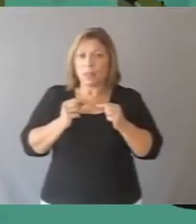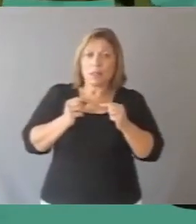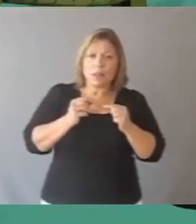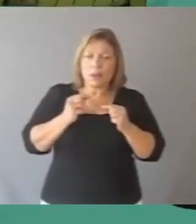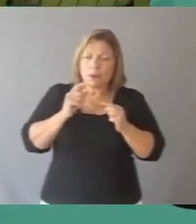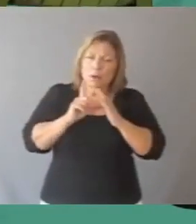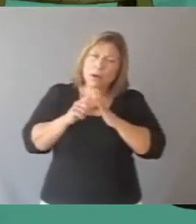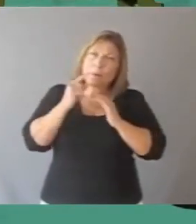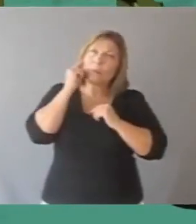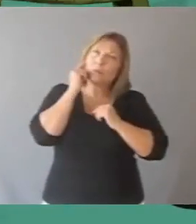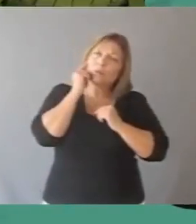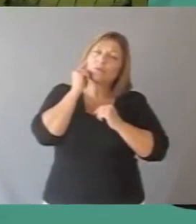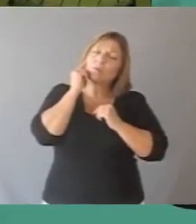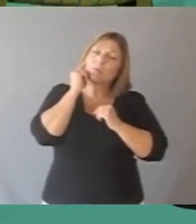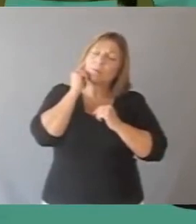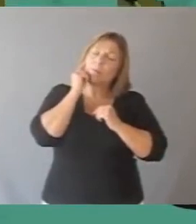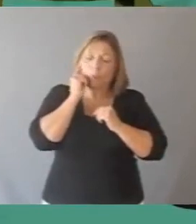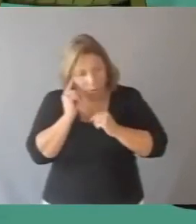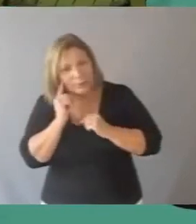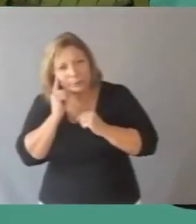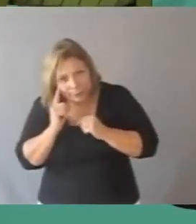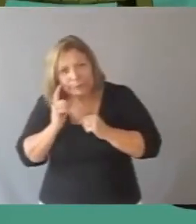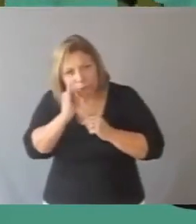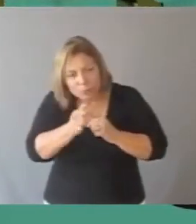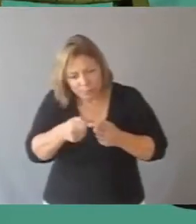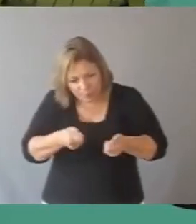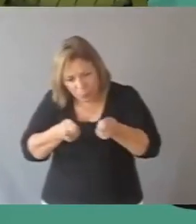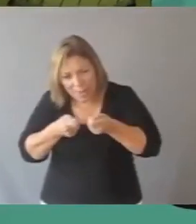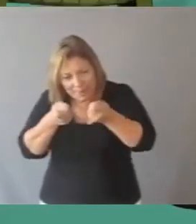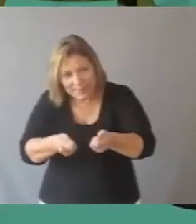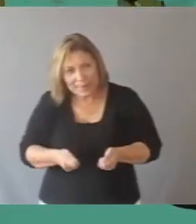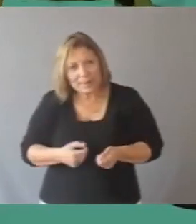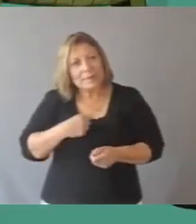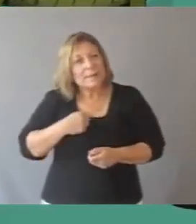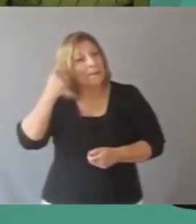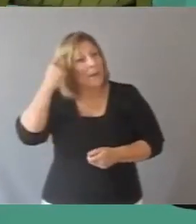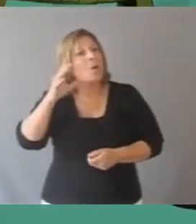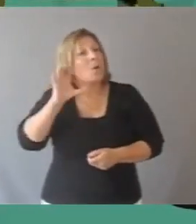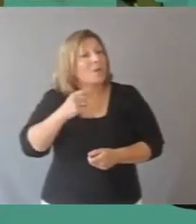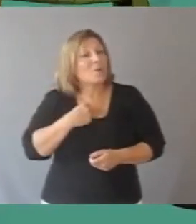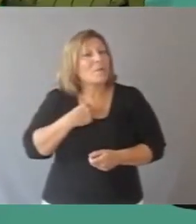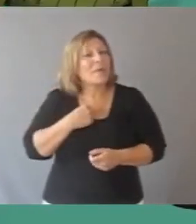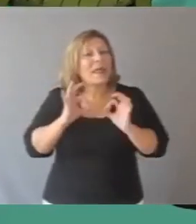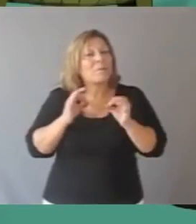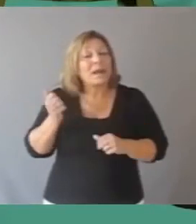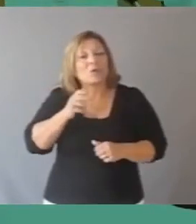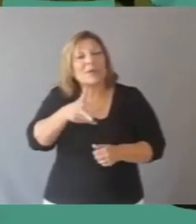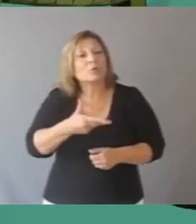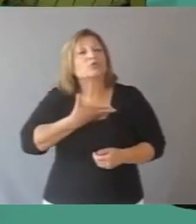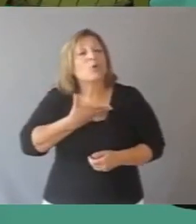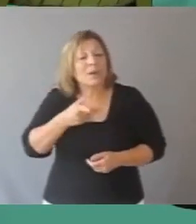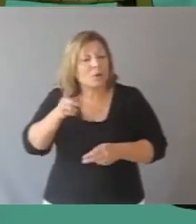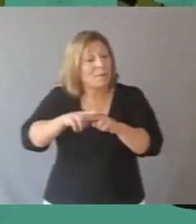pensó un largo rato y después dijo, Está bien, les prestaré el torpedo, aunque me acuerdo siempre de lo que hicieron con el hijo de mi